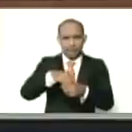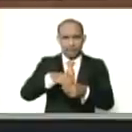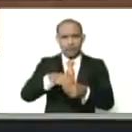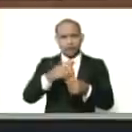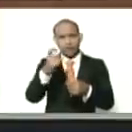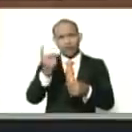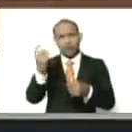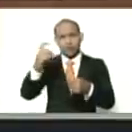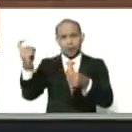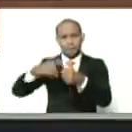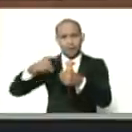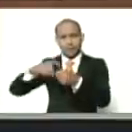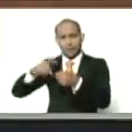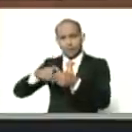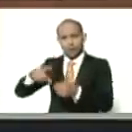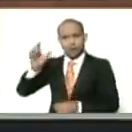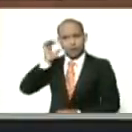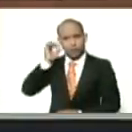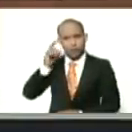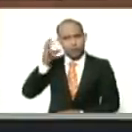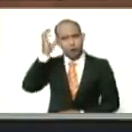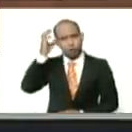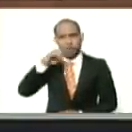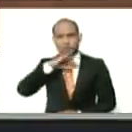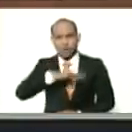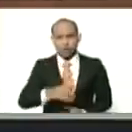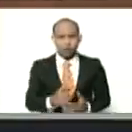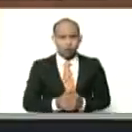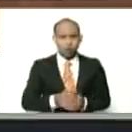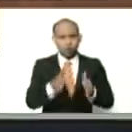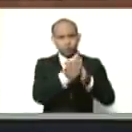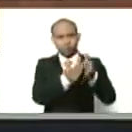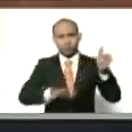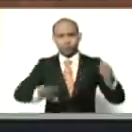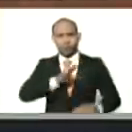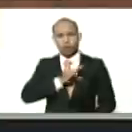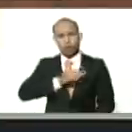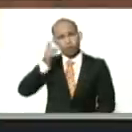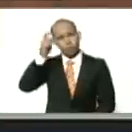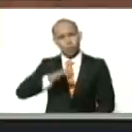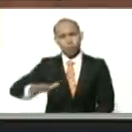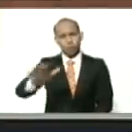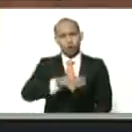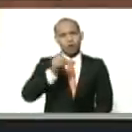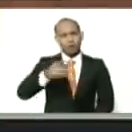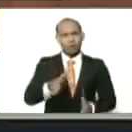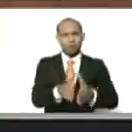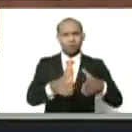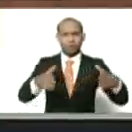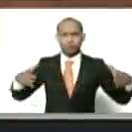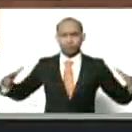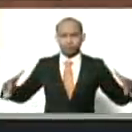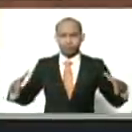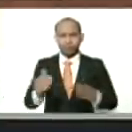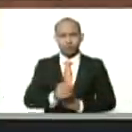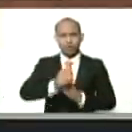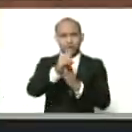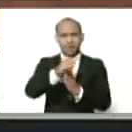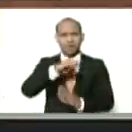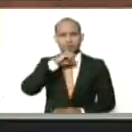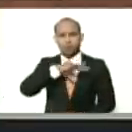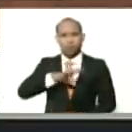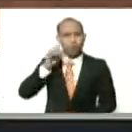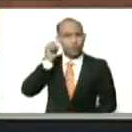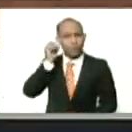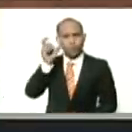conciencia, histórica, que es el gran panteón, pueblo, hay que llenarlo, de nuestras heroínas, de nuestra